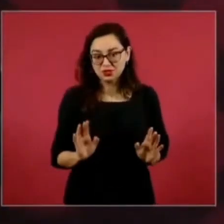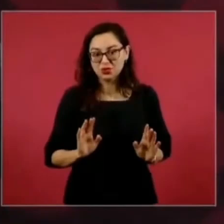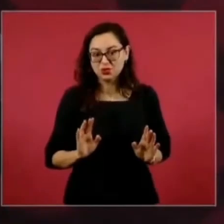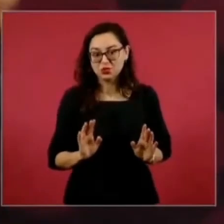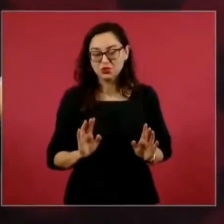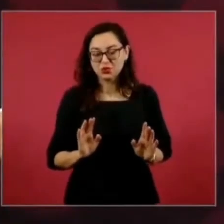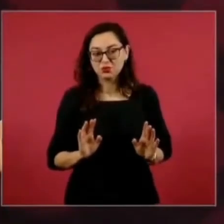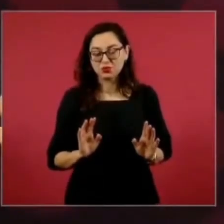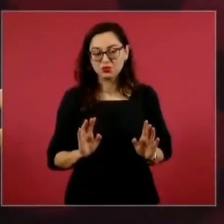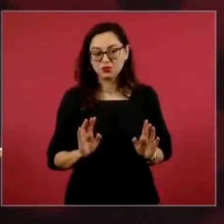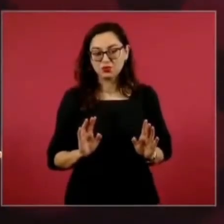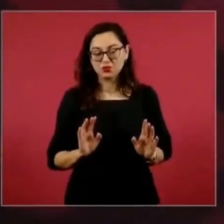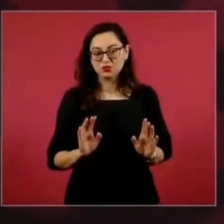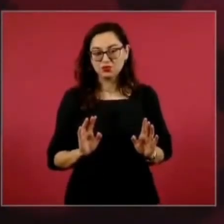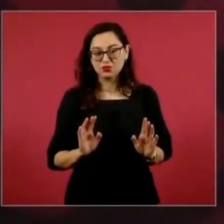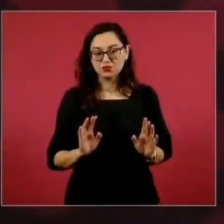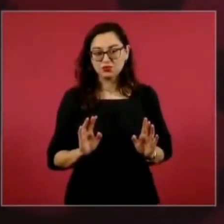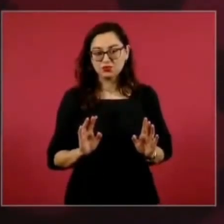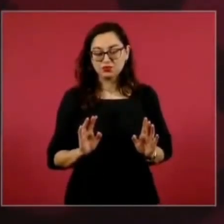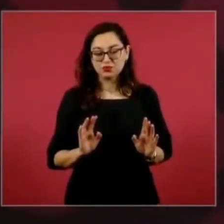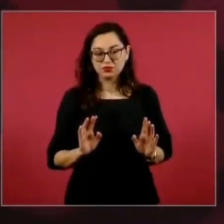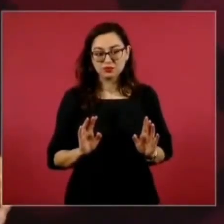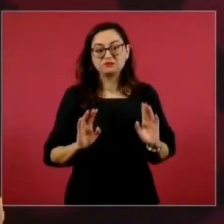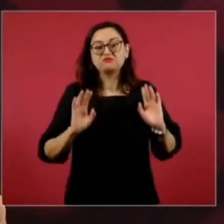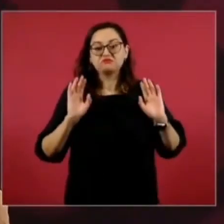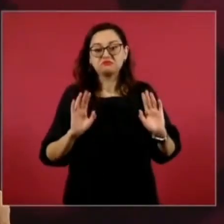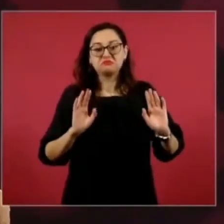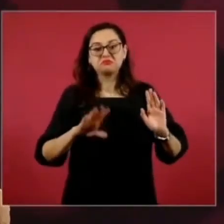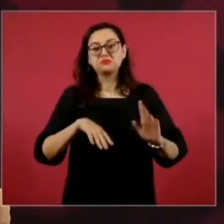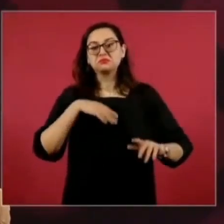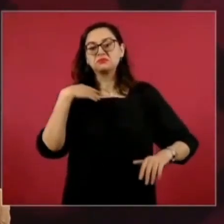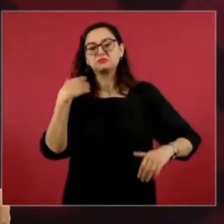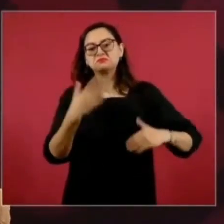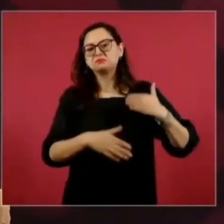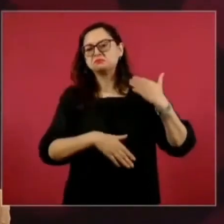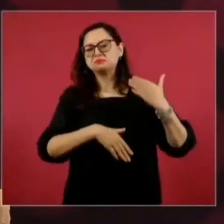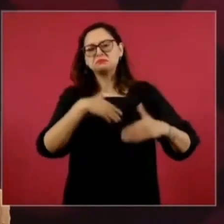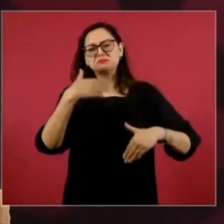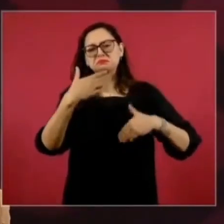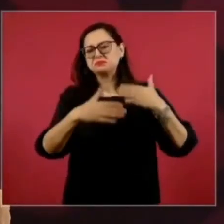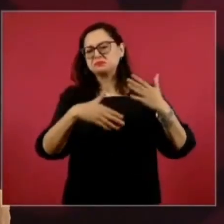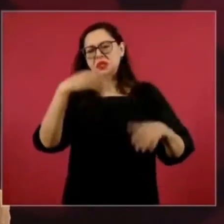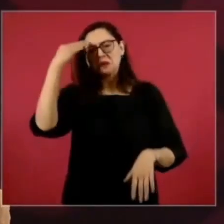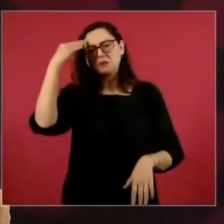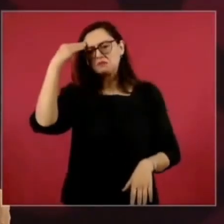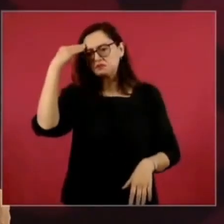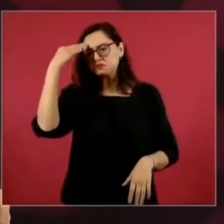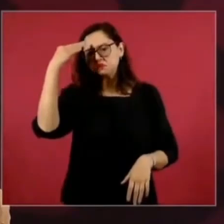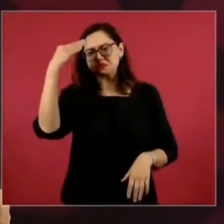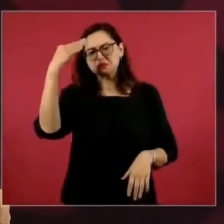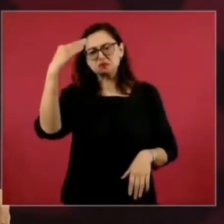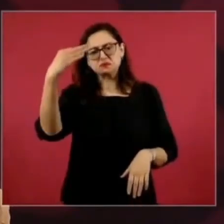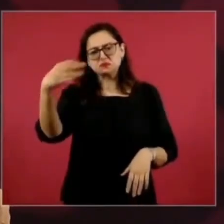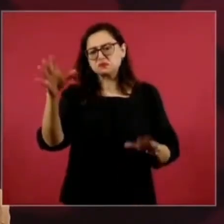cómo se olvidaron en cambiarlas y siguen esas mismas leyes. Entonces,